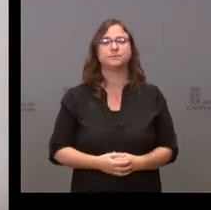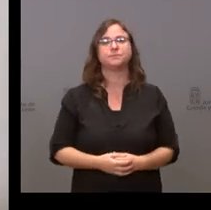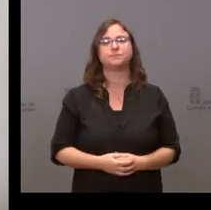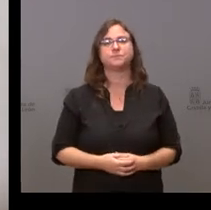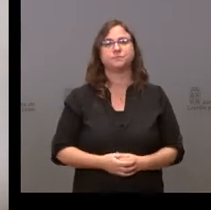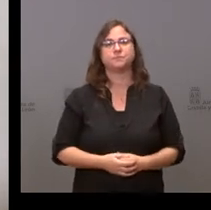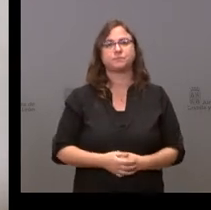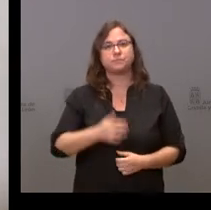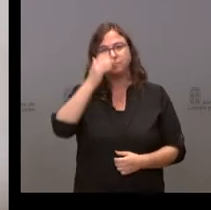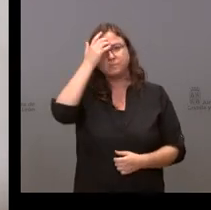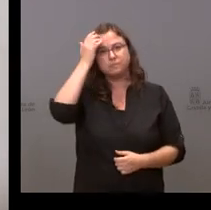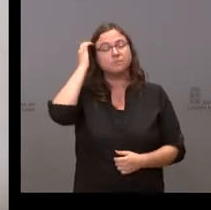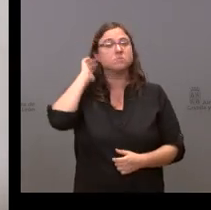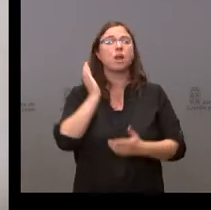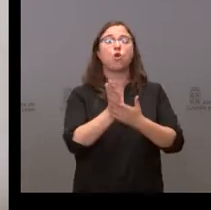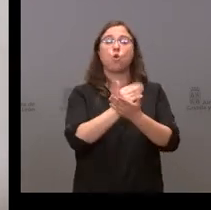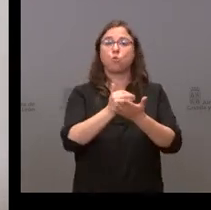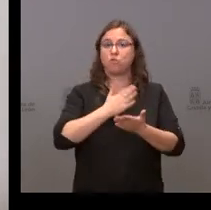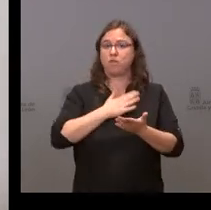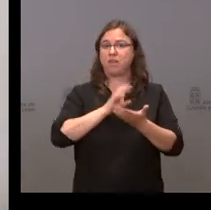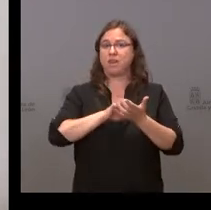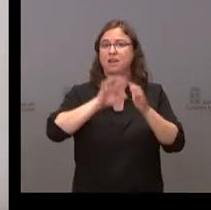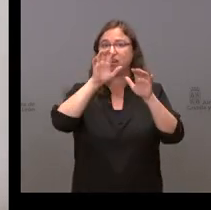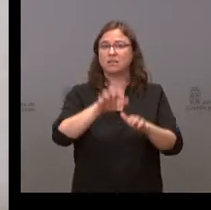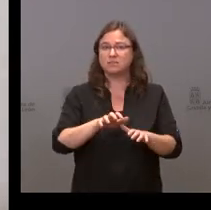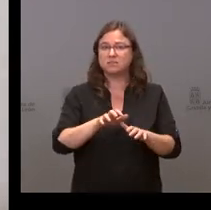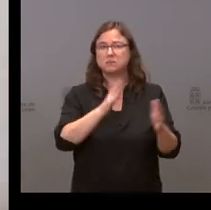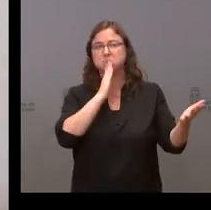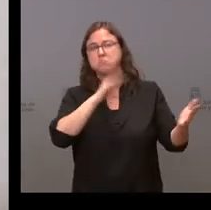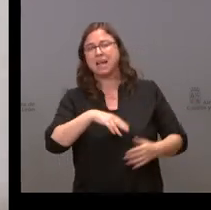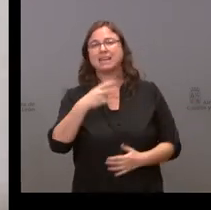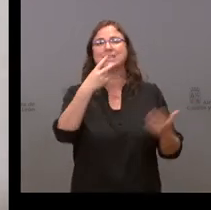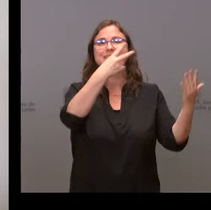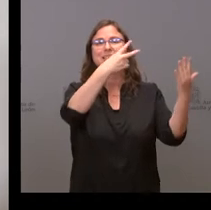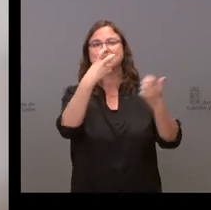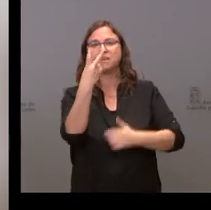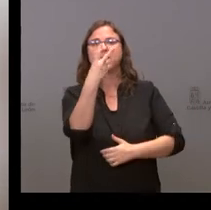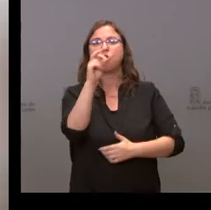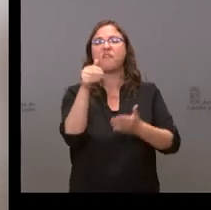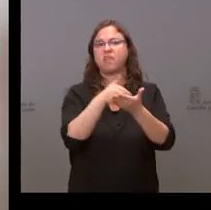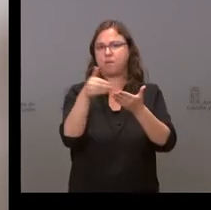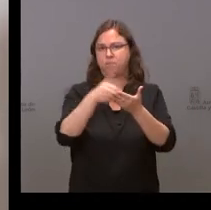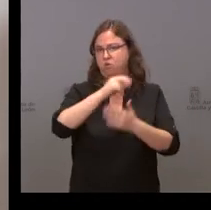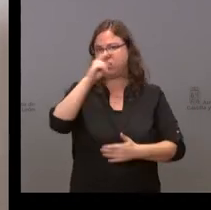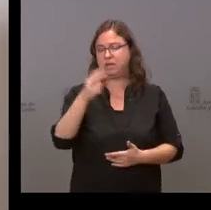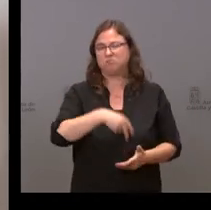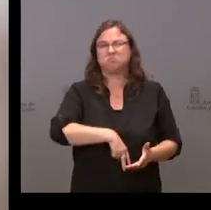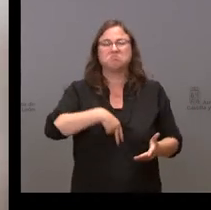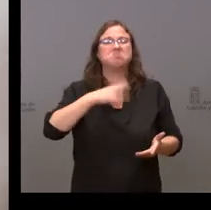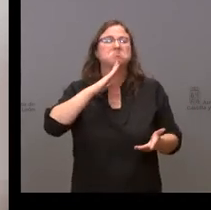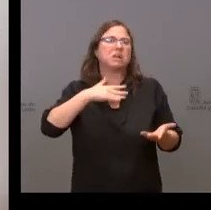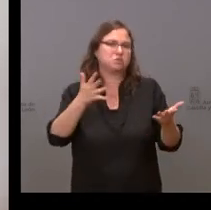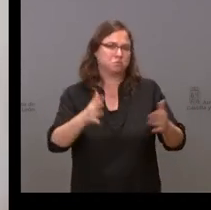En la comunidad autónoma de Castilla y León eran unos 720 millones de euros en cifras globales.